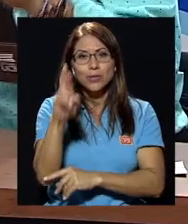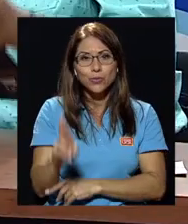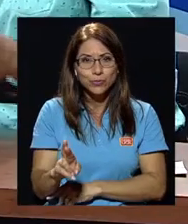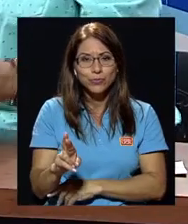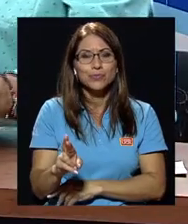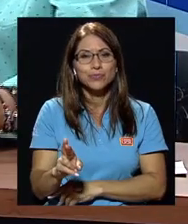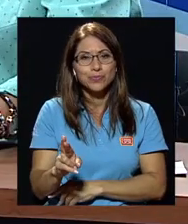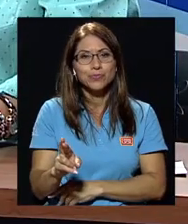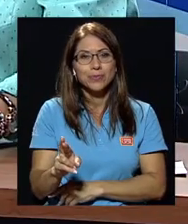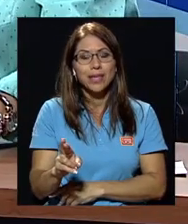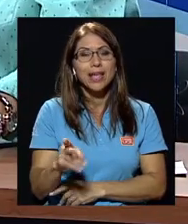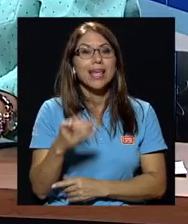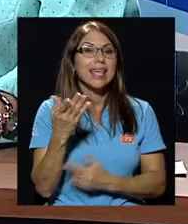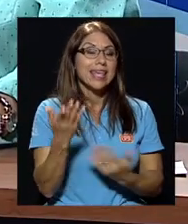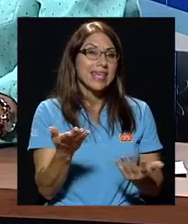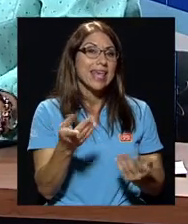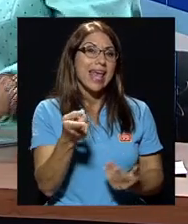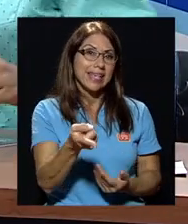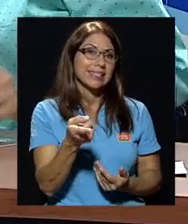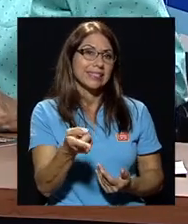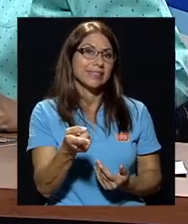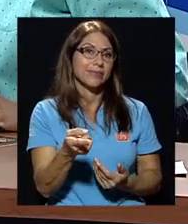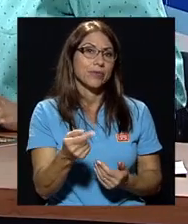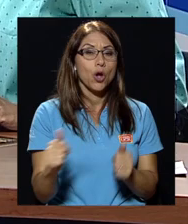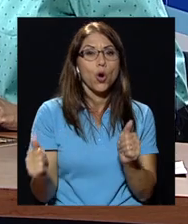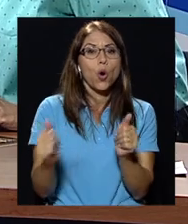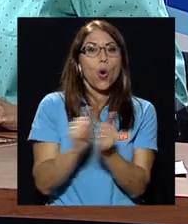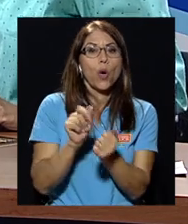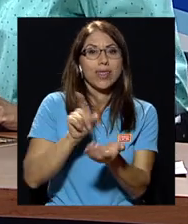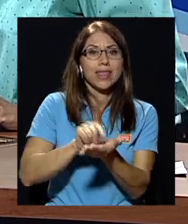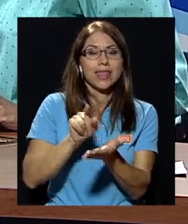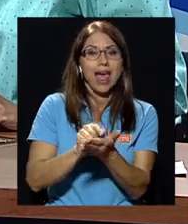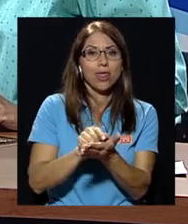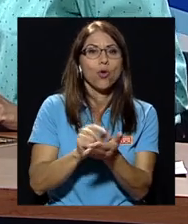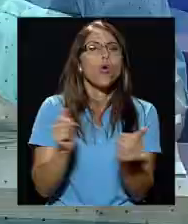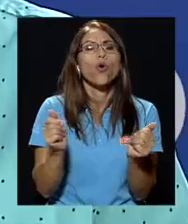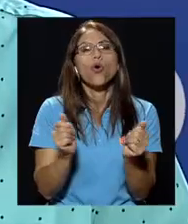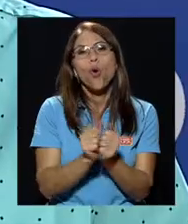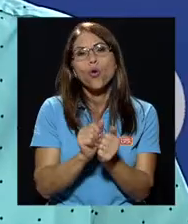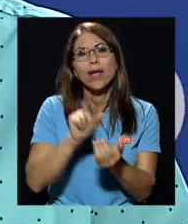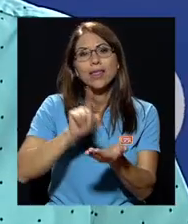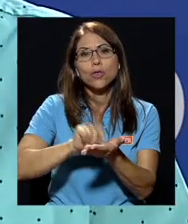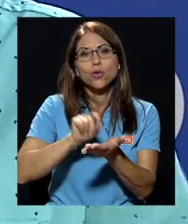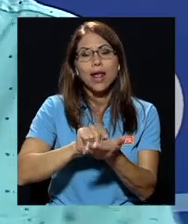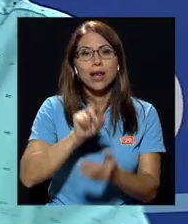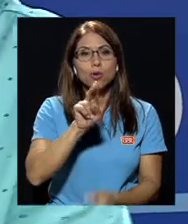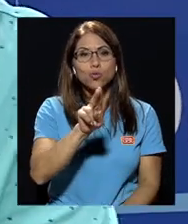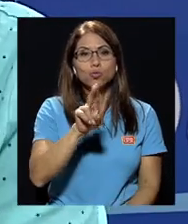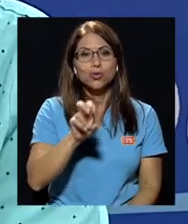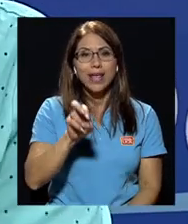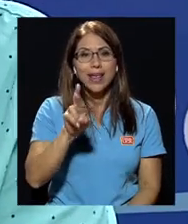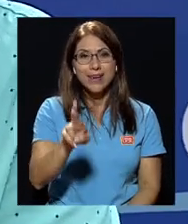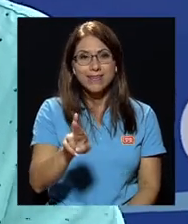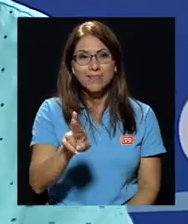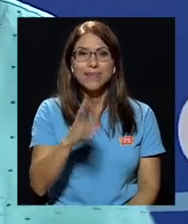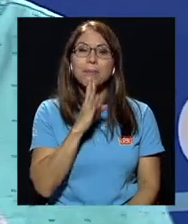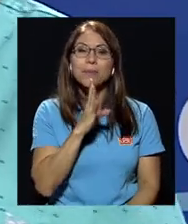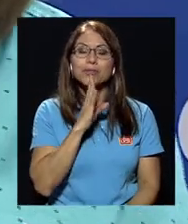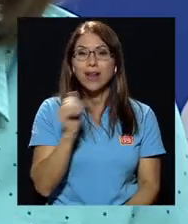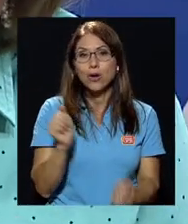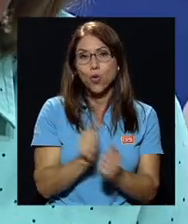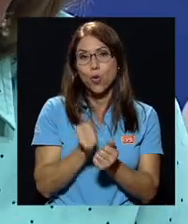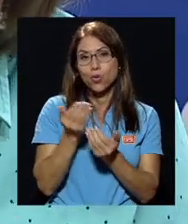precisamente es coeditado con la editorial UCR y precisamente vamos a hablar con David